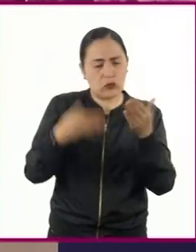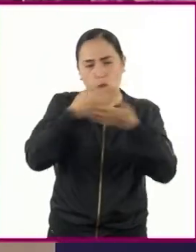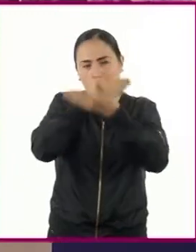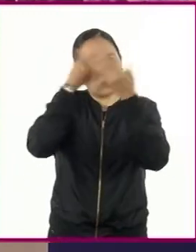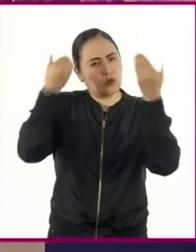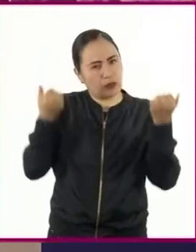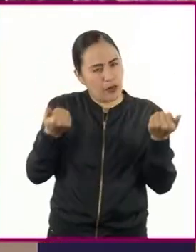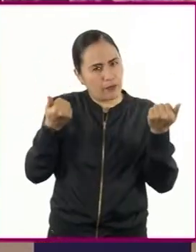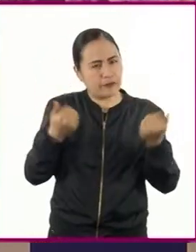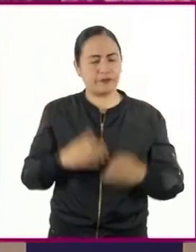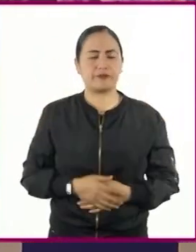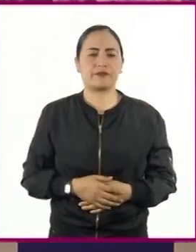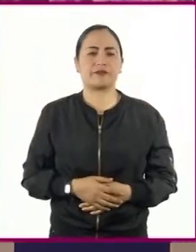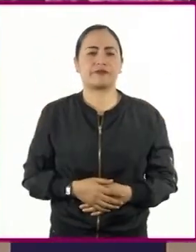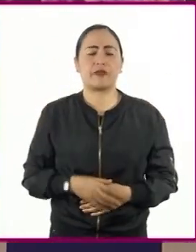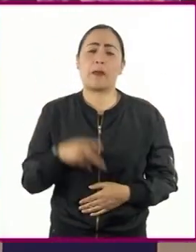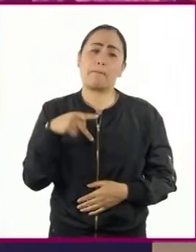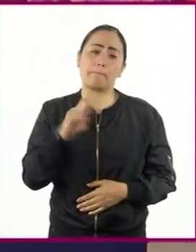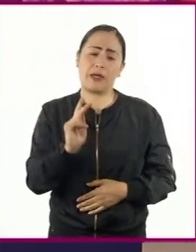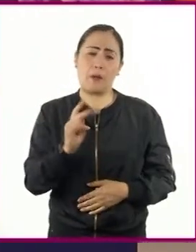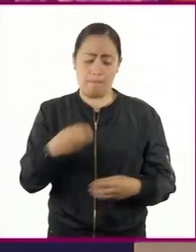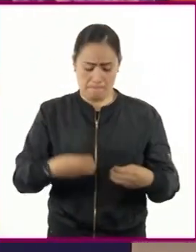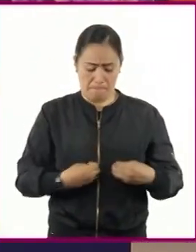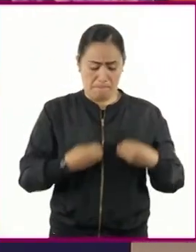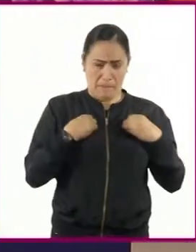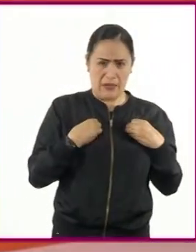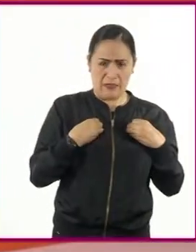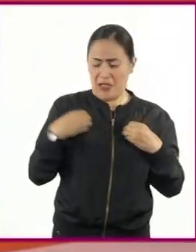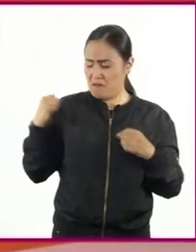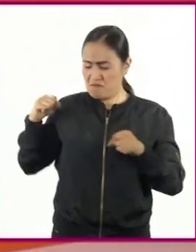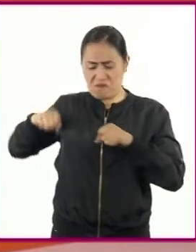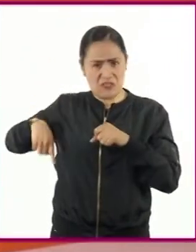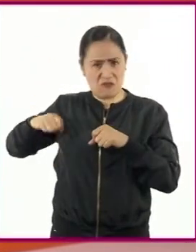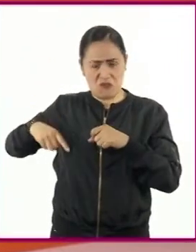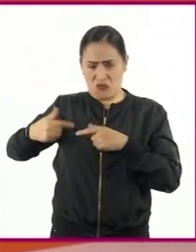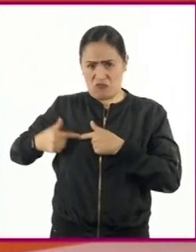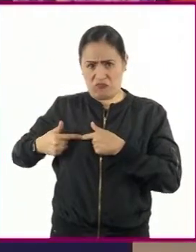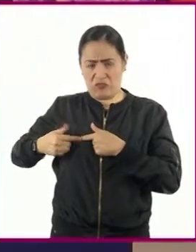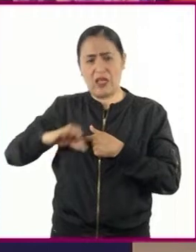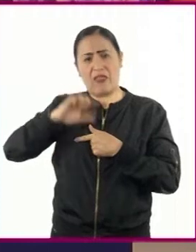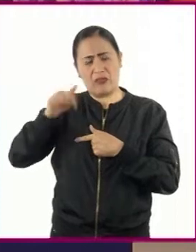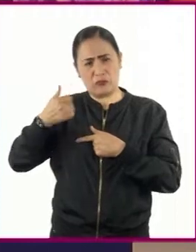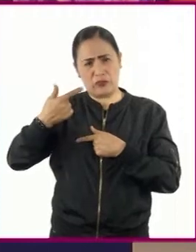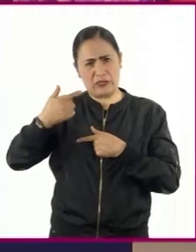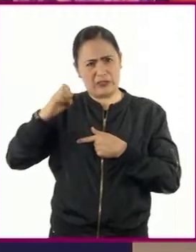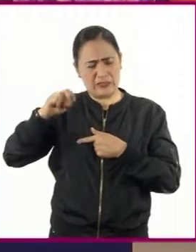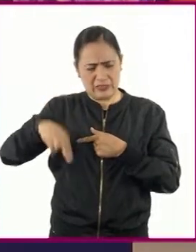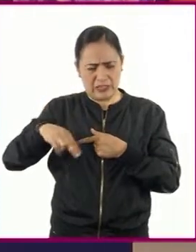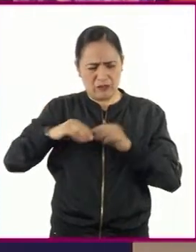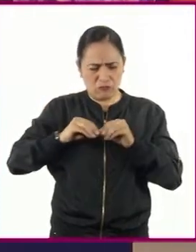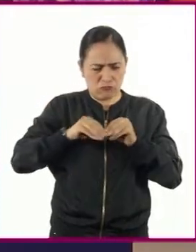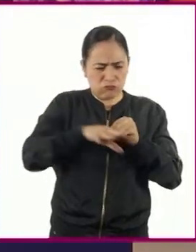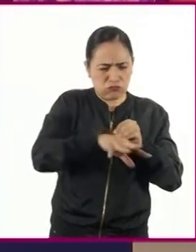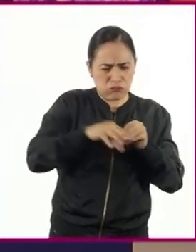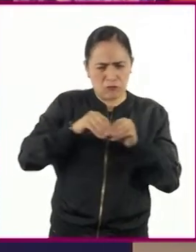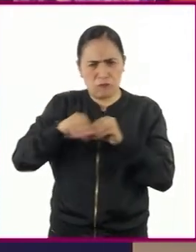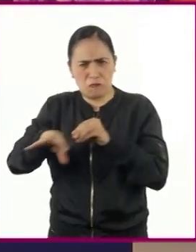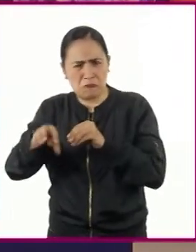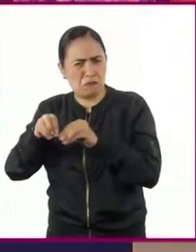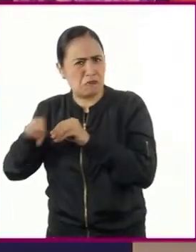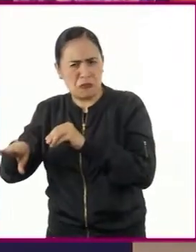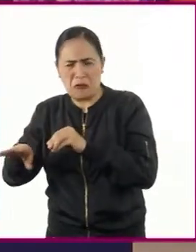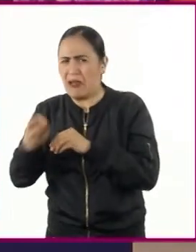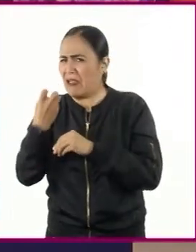Si asumimos que la vida deriva de un ancestro común, la transferencia de genes entre las especies ha estado